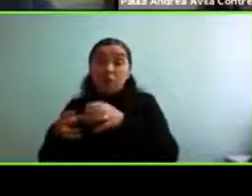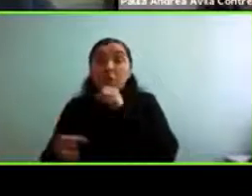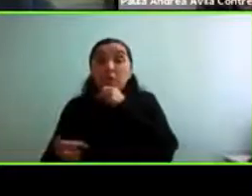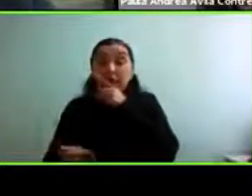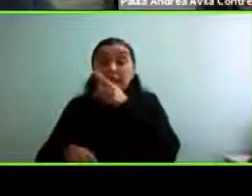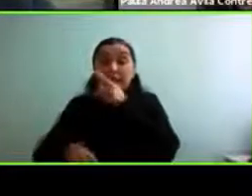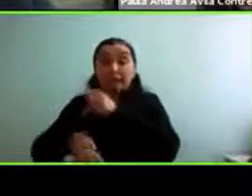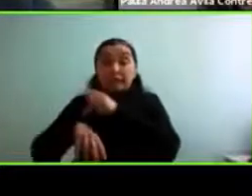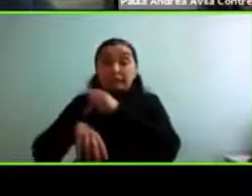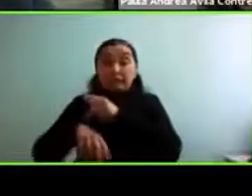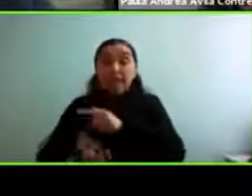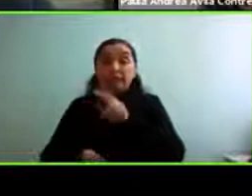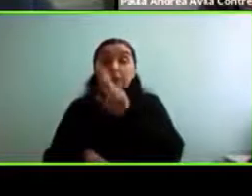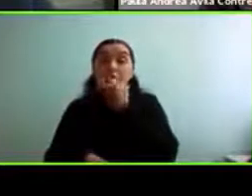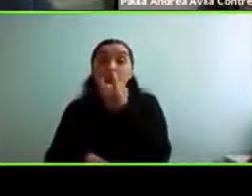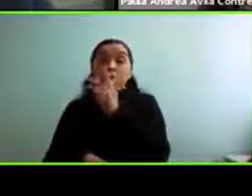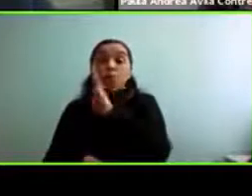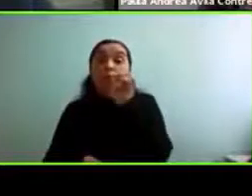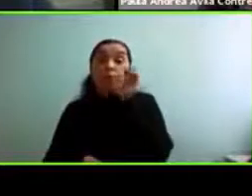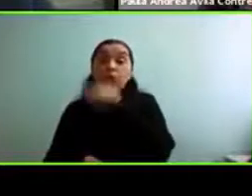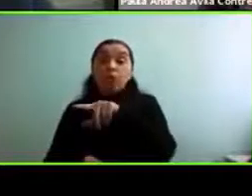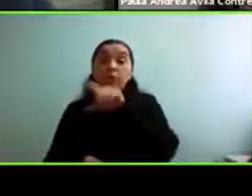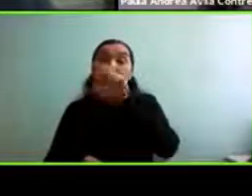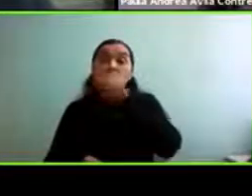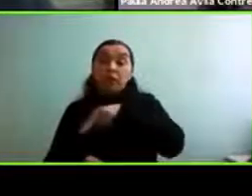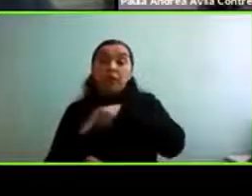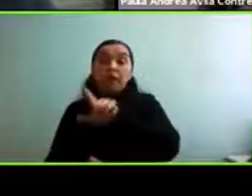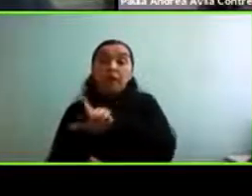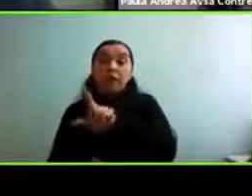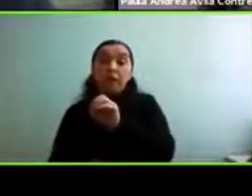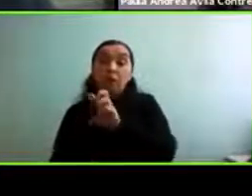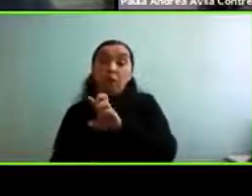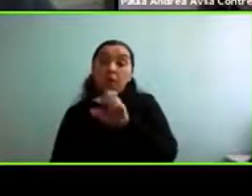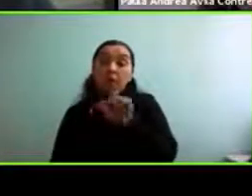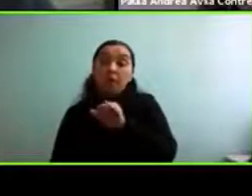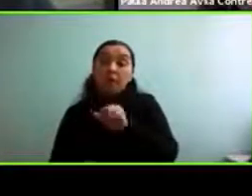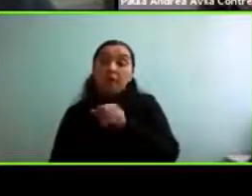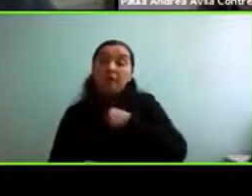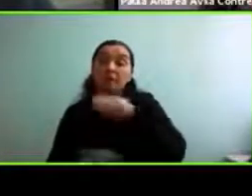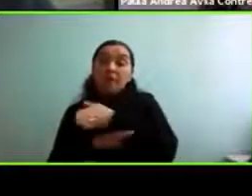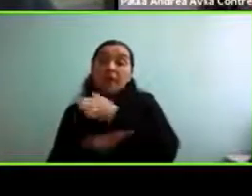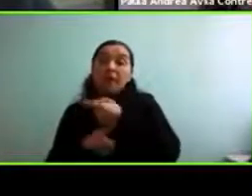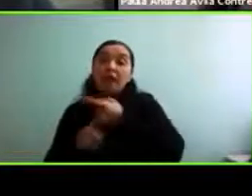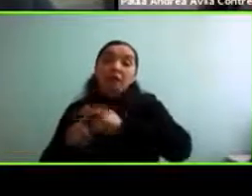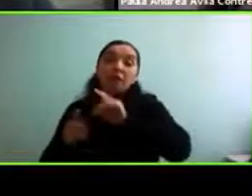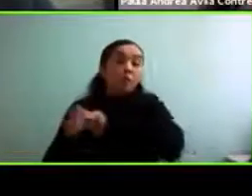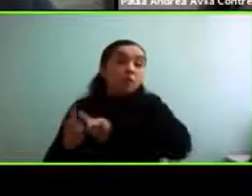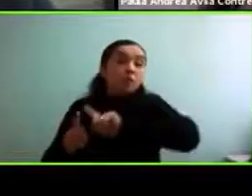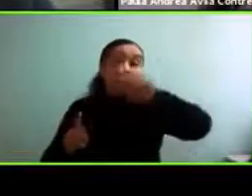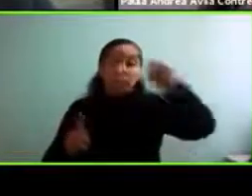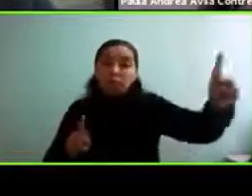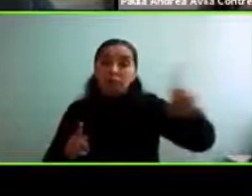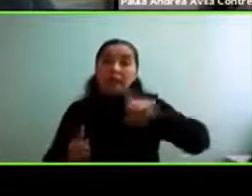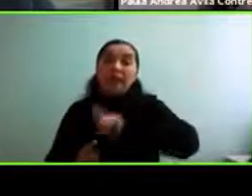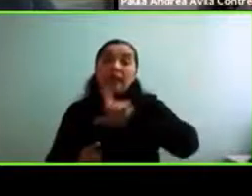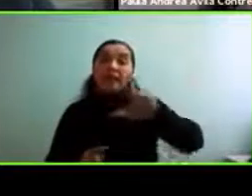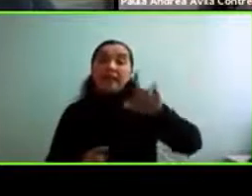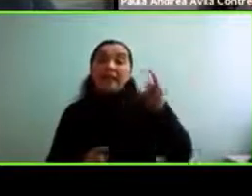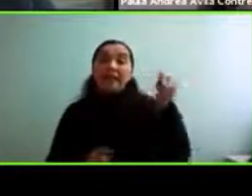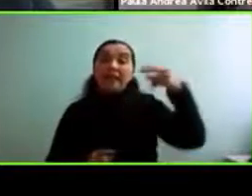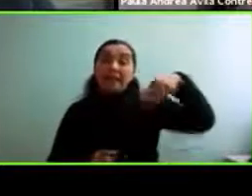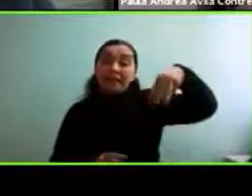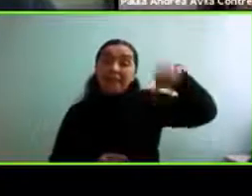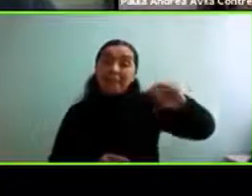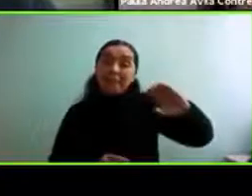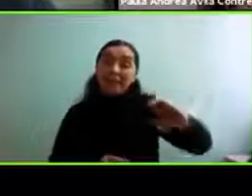Rubén López, que él nos llevaba a Limache, al hospital geriatrico de Limache, y nos hacía hacer intervenciones en